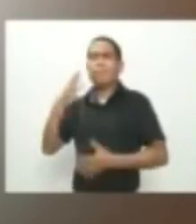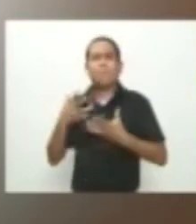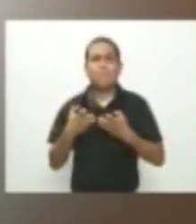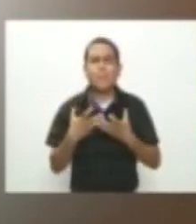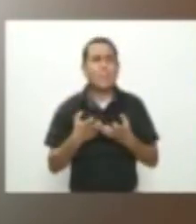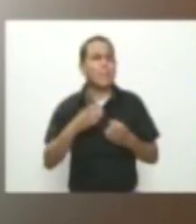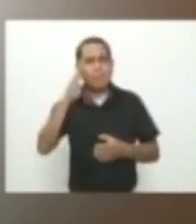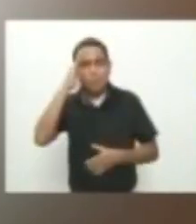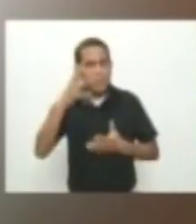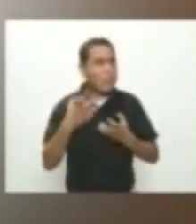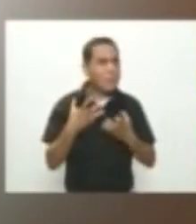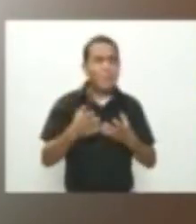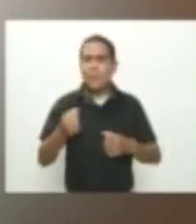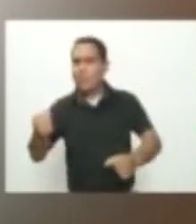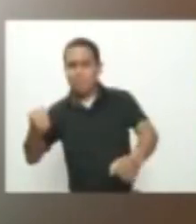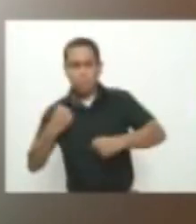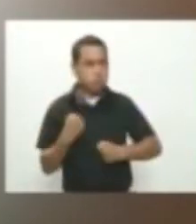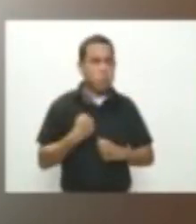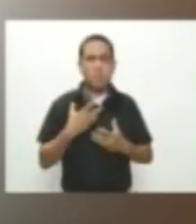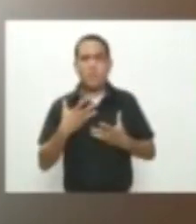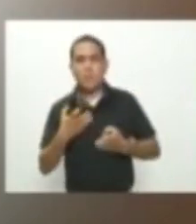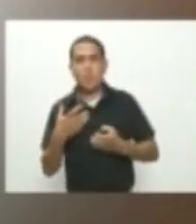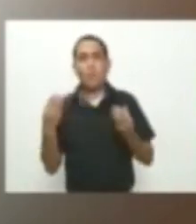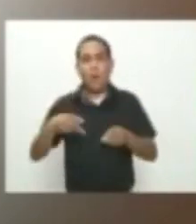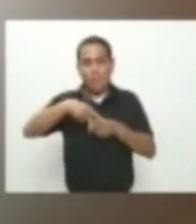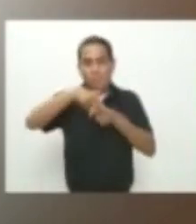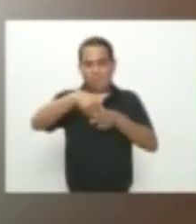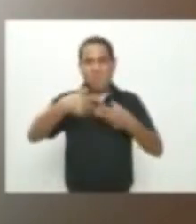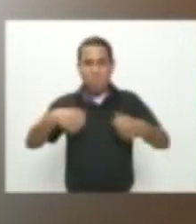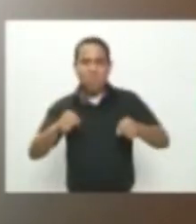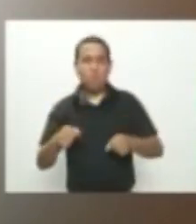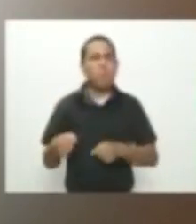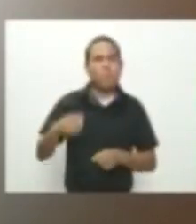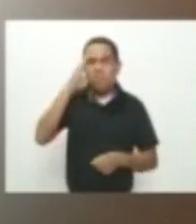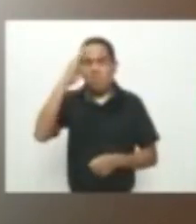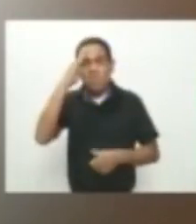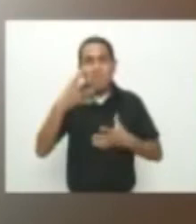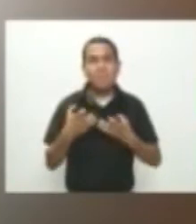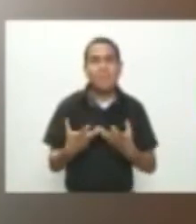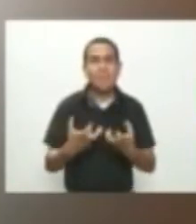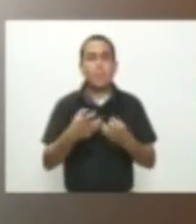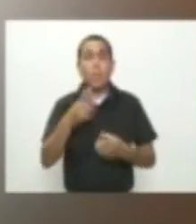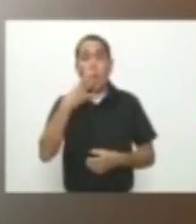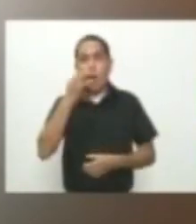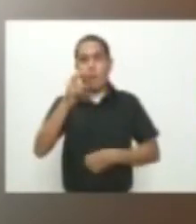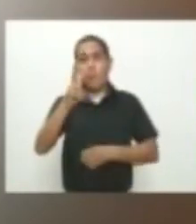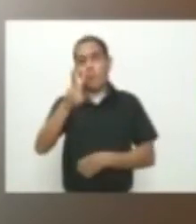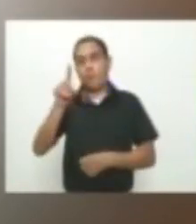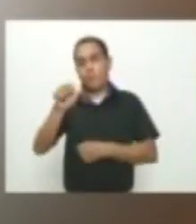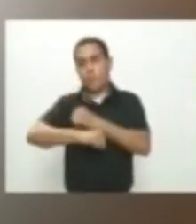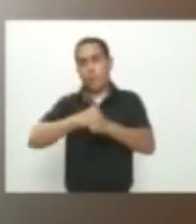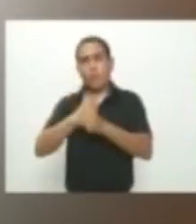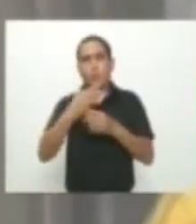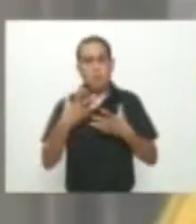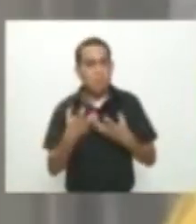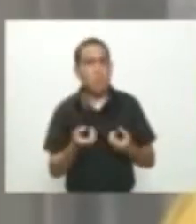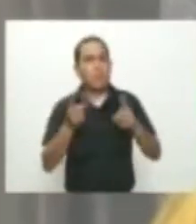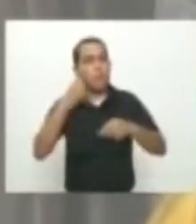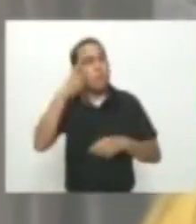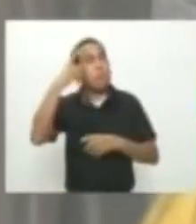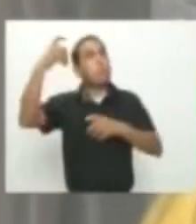militar era un puente para convertirse en patrullero de la institución Este joven de 21 años soñaba con un mejor bienestar para sus padres